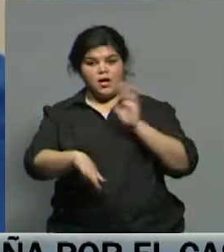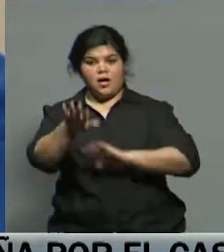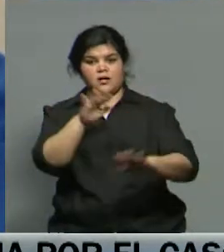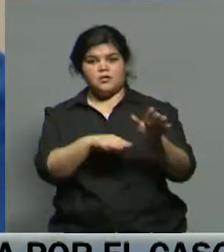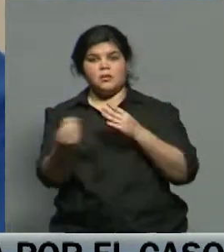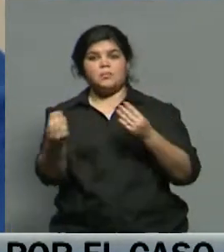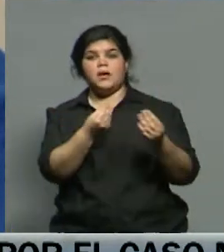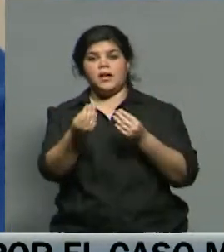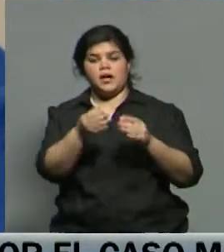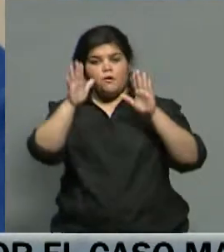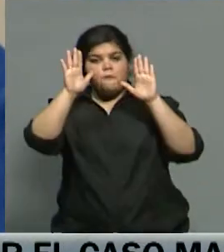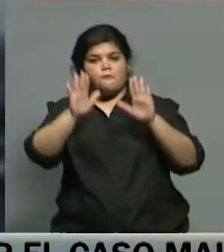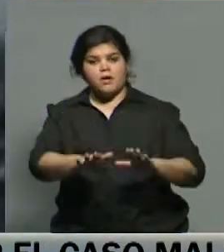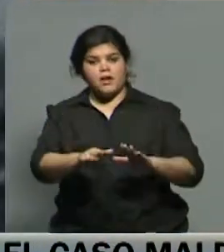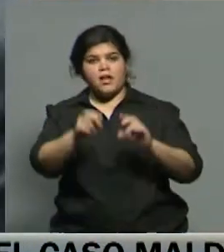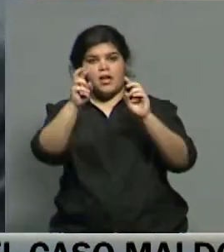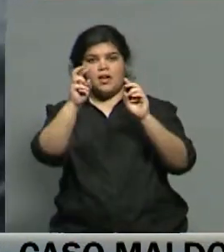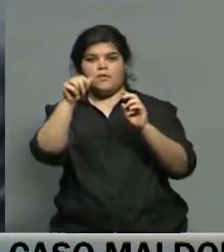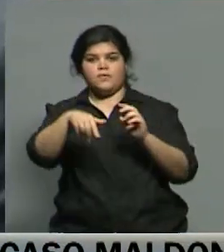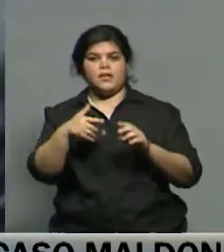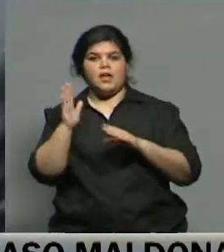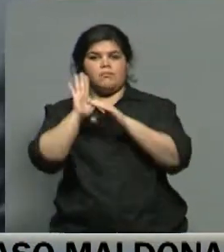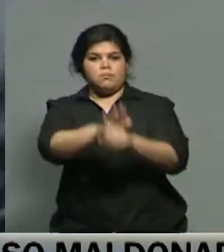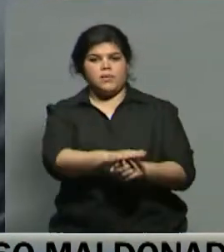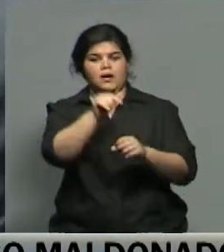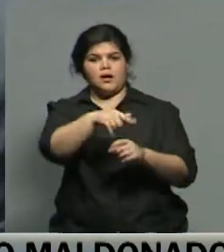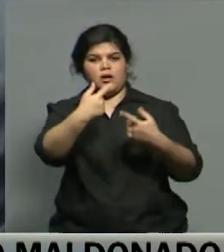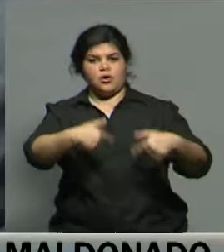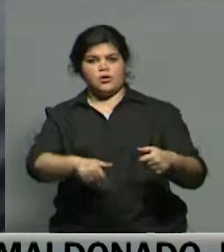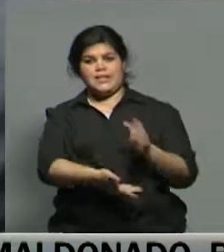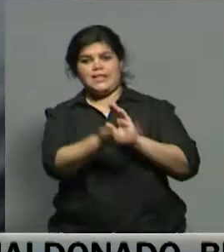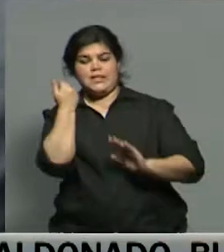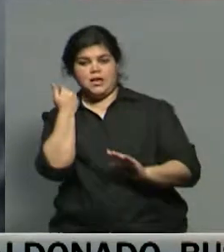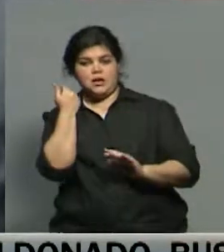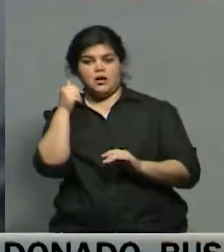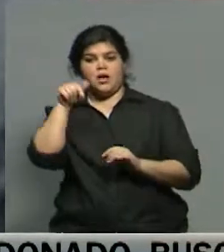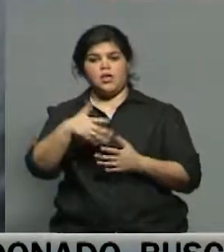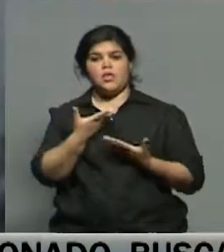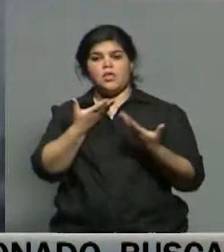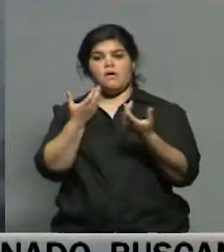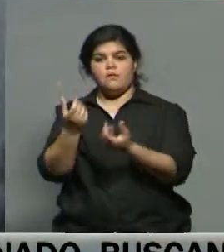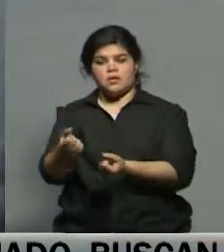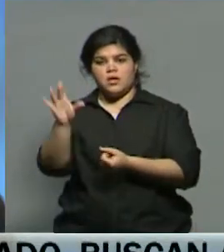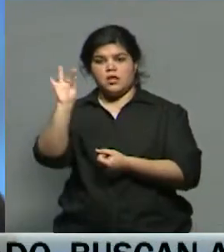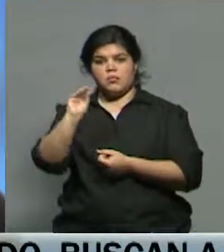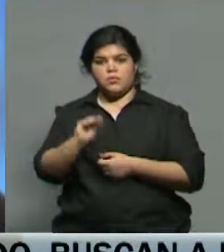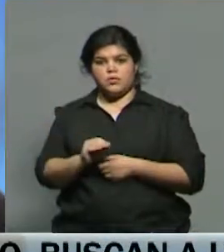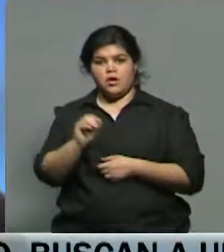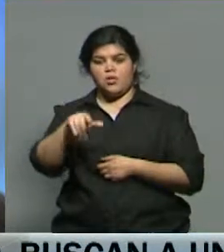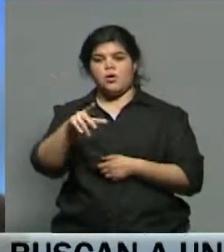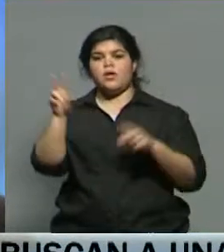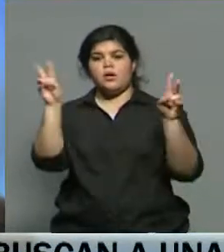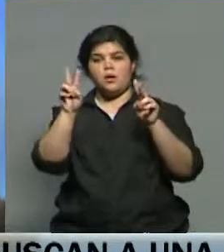intento por frenar la embestida del oficialismo para quitarle los privilegios, la defensa del diputado del Frente para la Victoria también